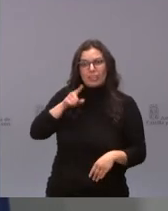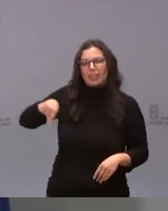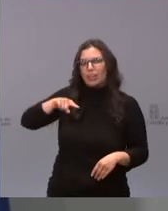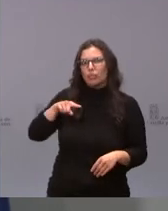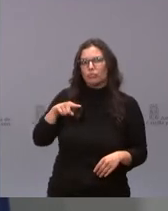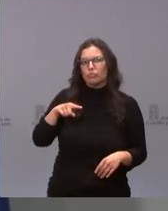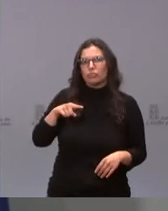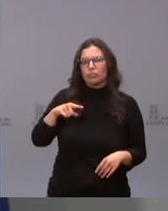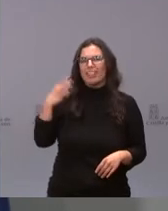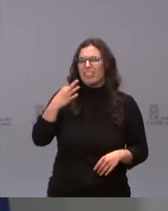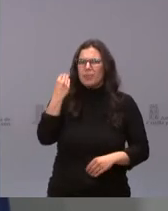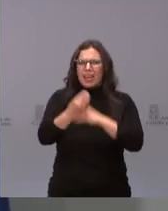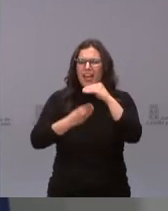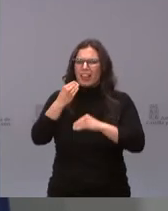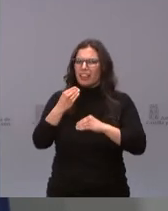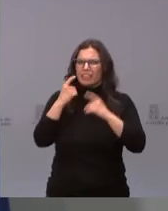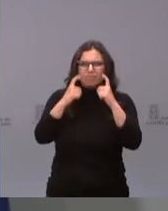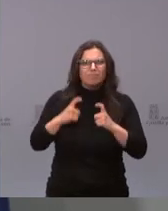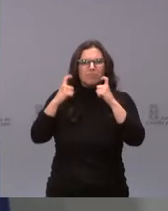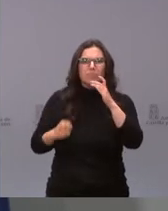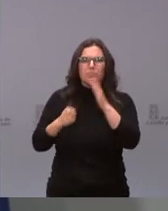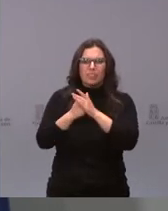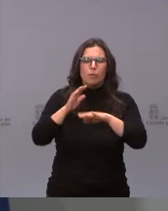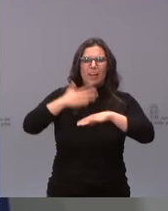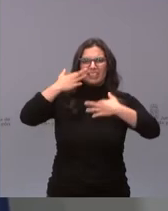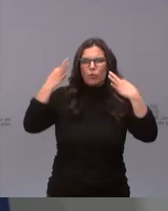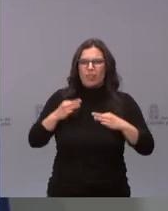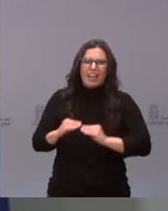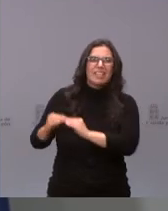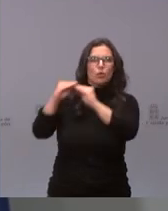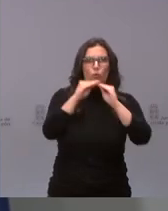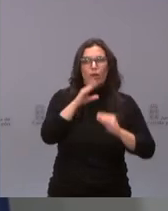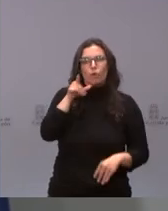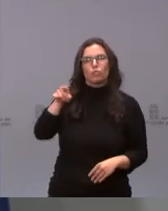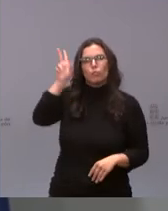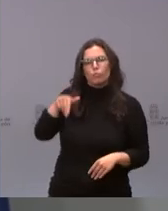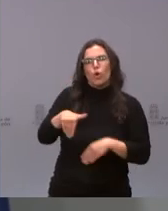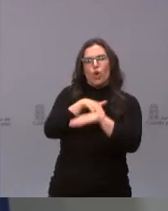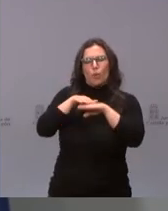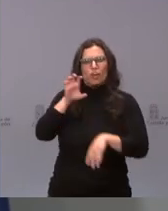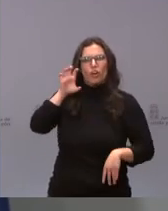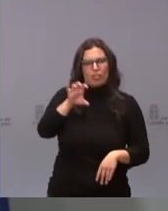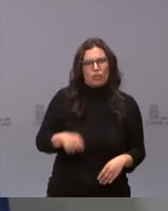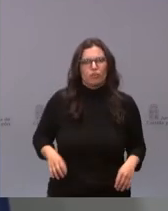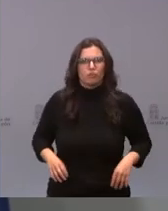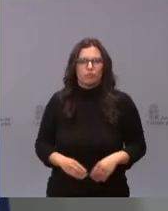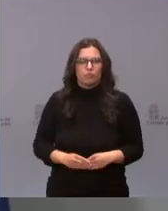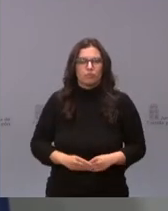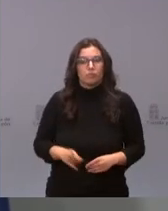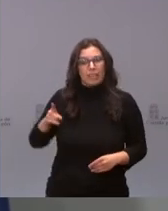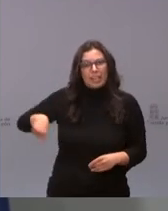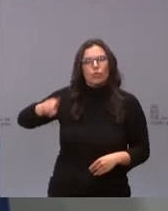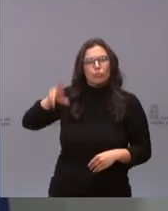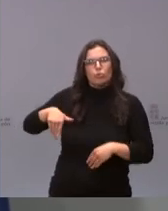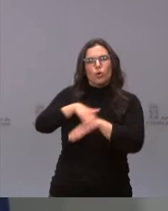lo que sea necesario para garantizar esto. Que para eso es el gobierno de la nación. Para eso es